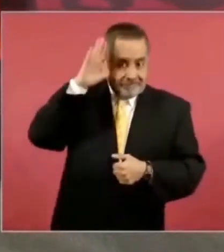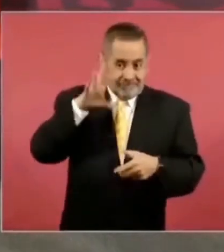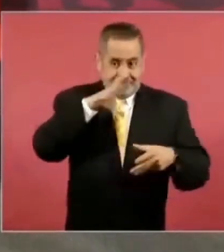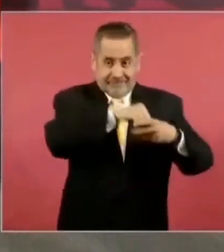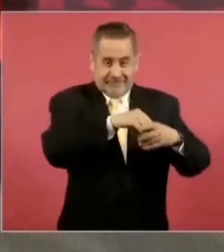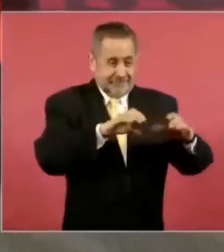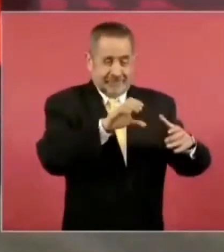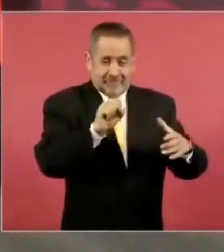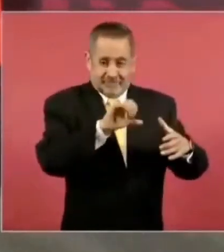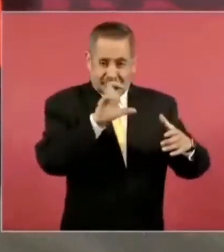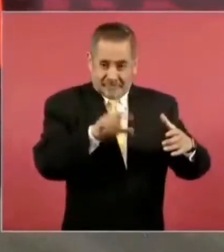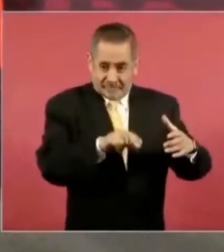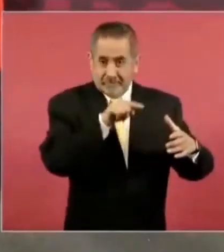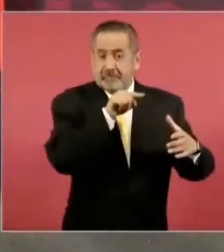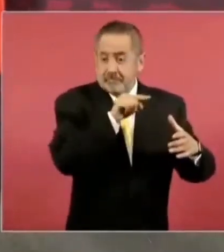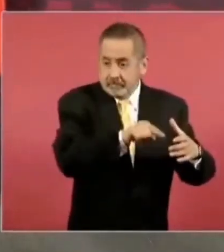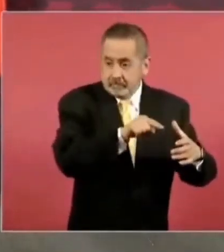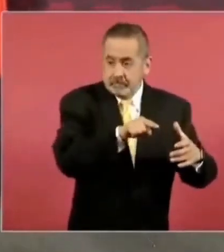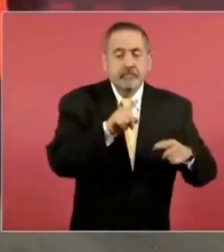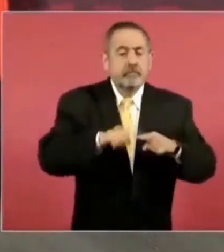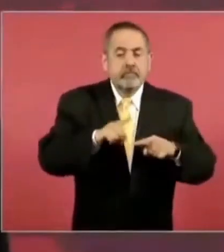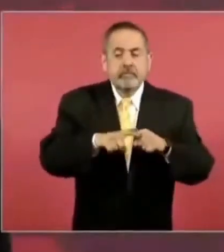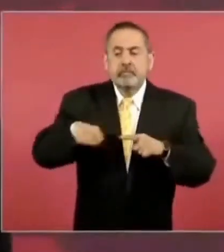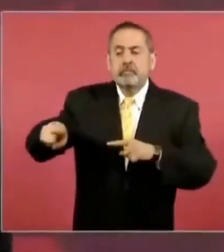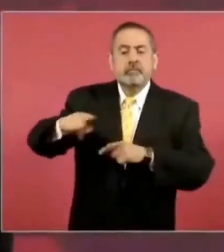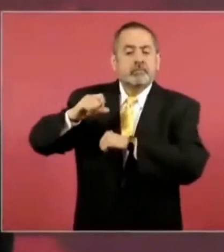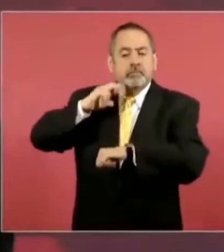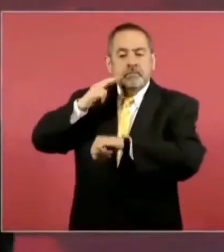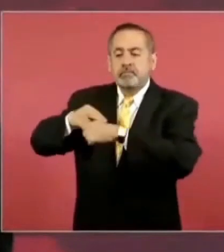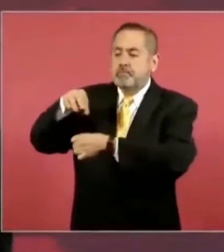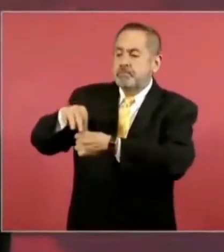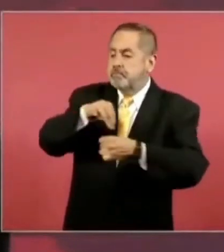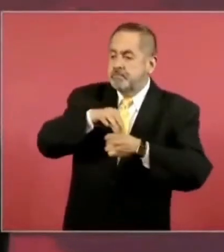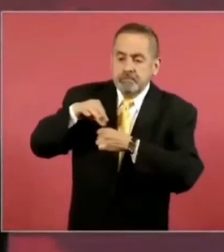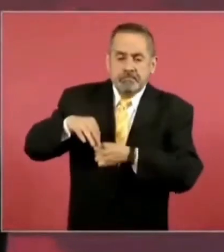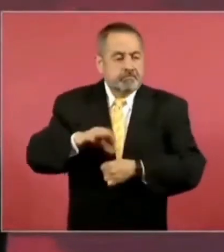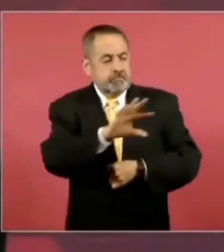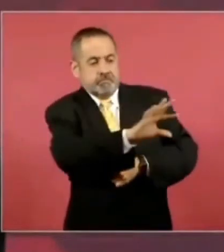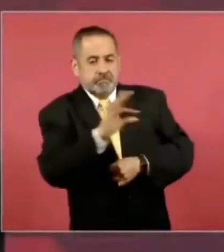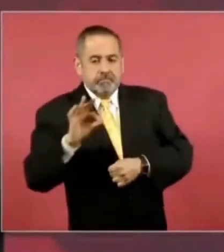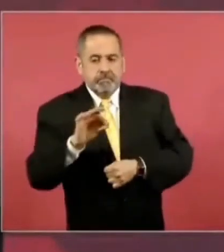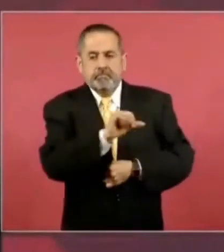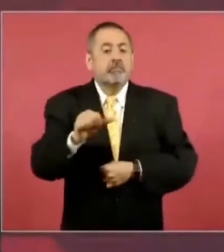ministro de la Corte y